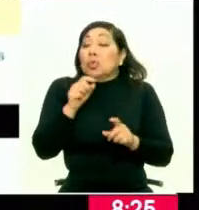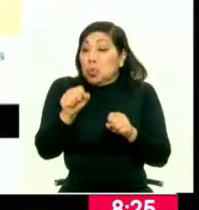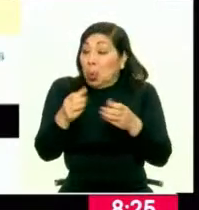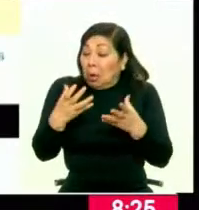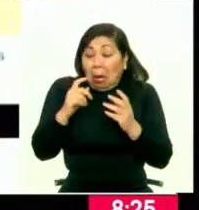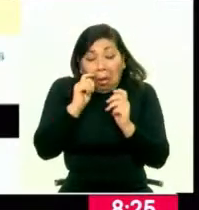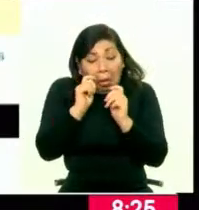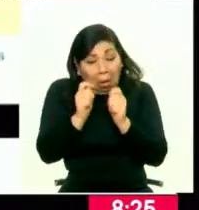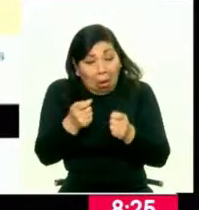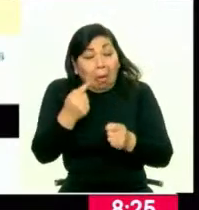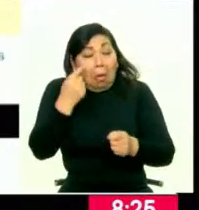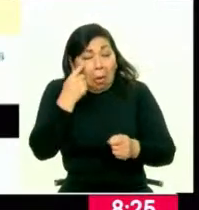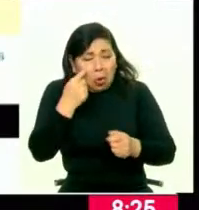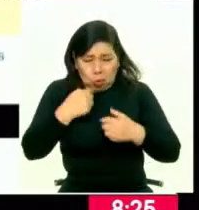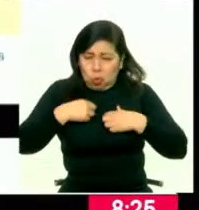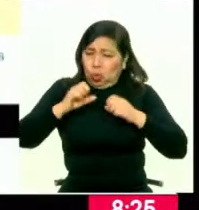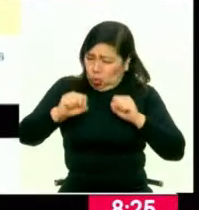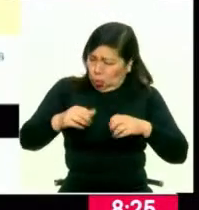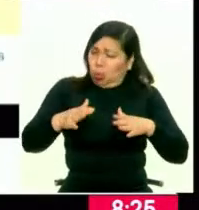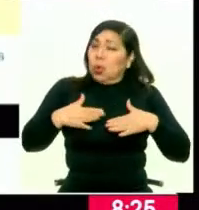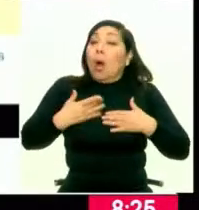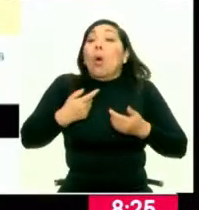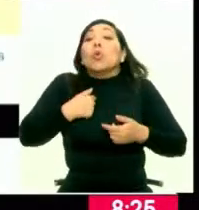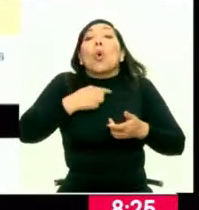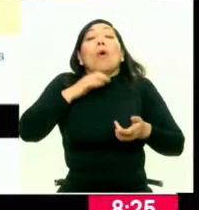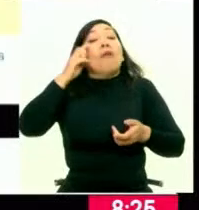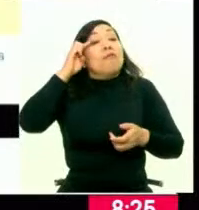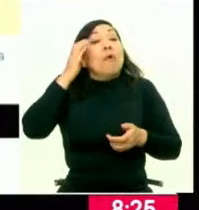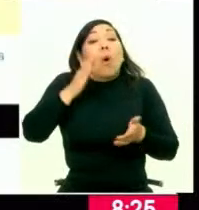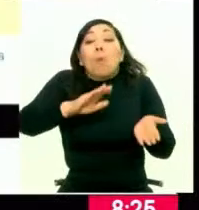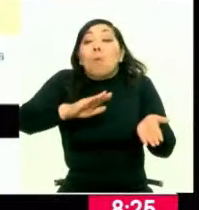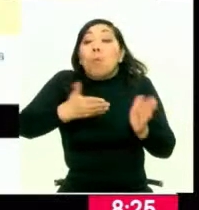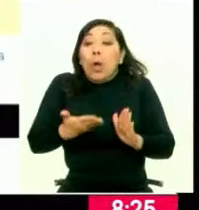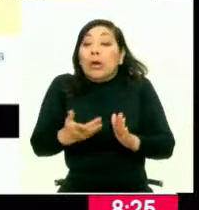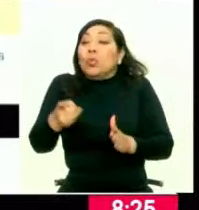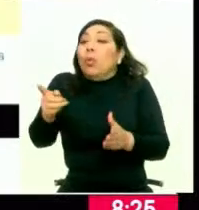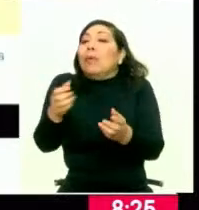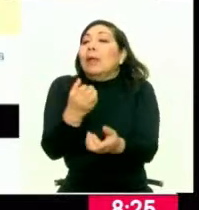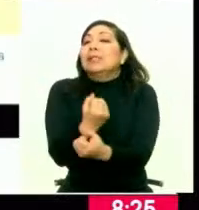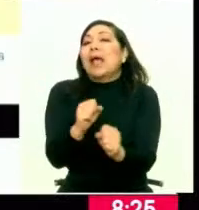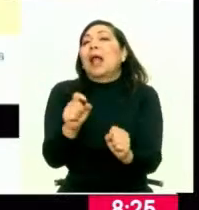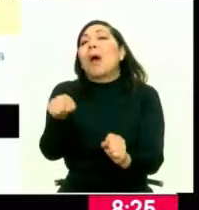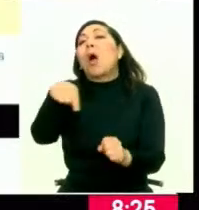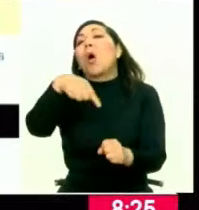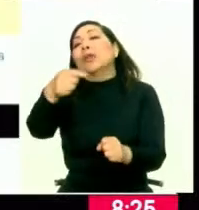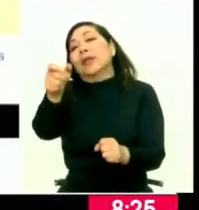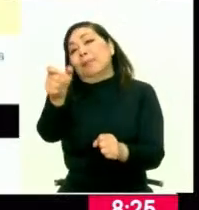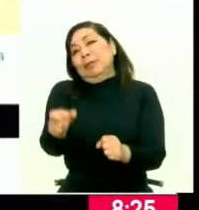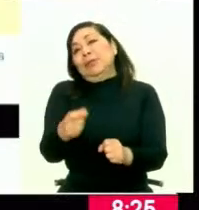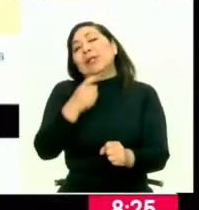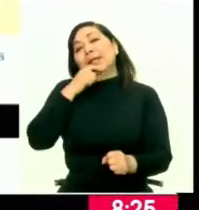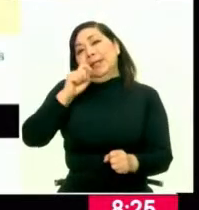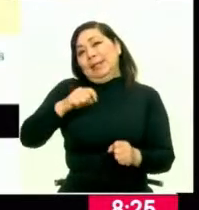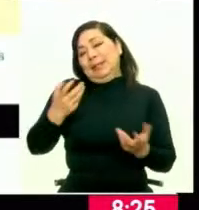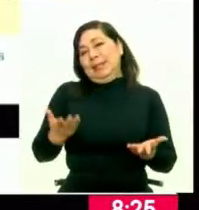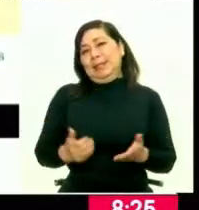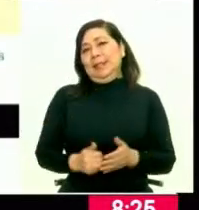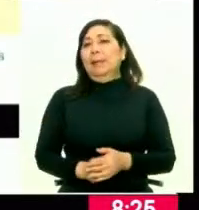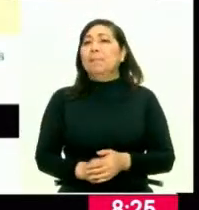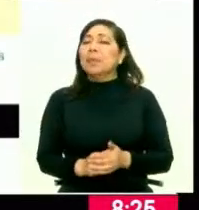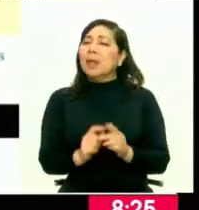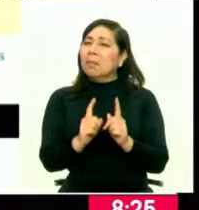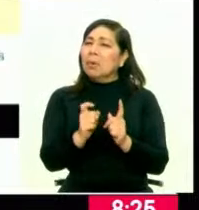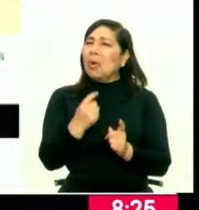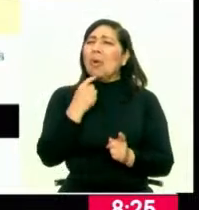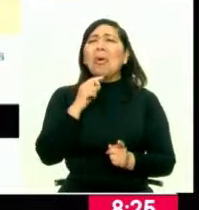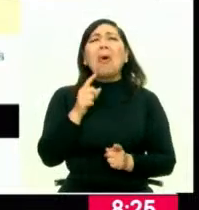si quieres donar órganos, tú digas sí, porque es una forma también de salvar a otros peruanos que lo necesitan. Ahora, una persona que en algún momento cuando le hicieron la